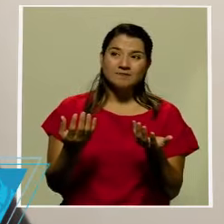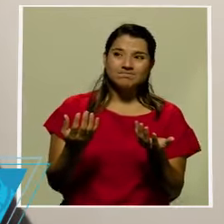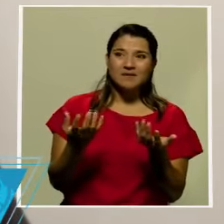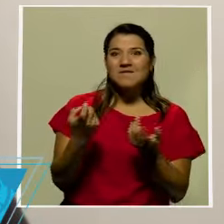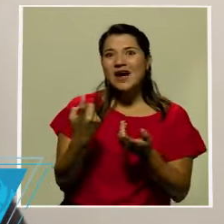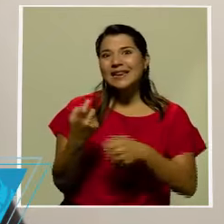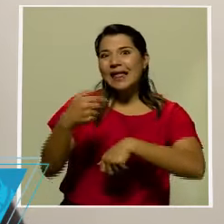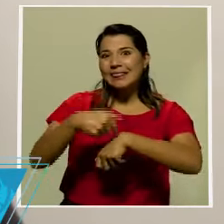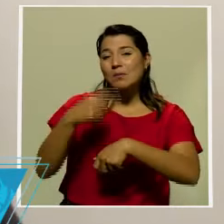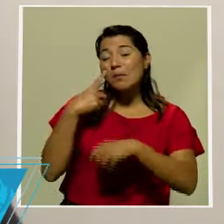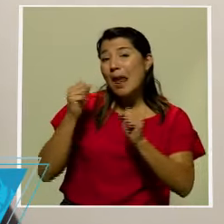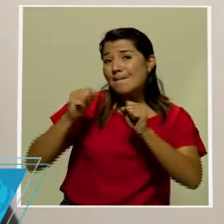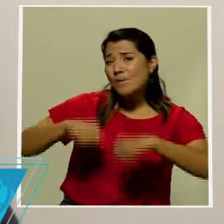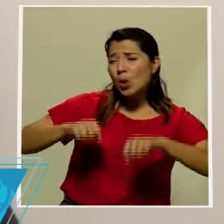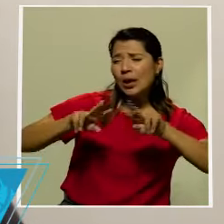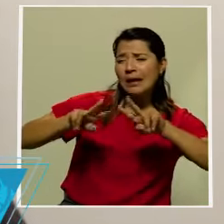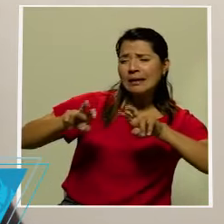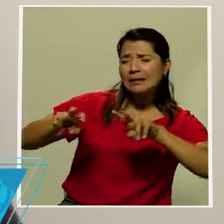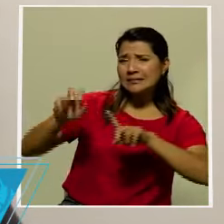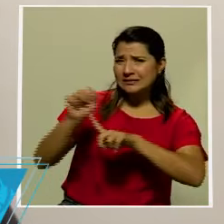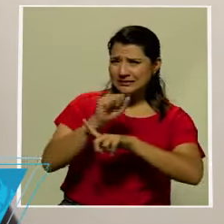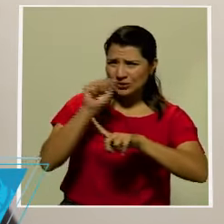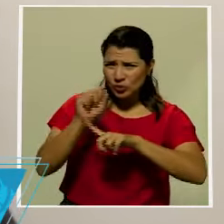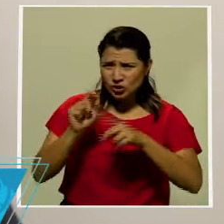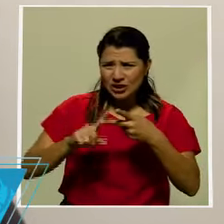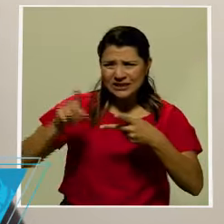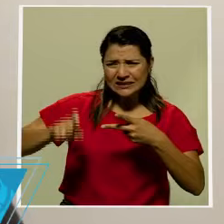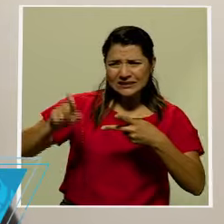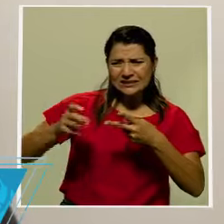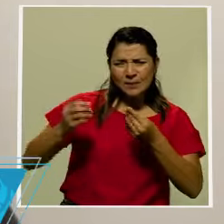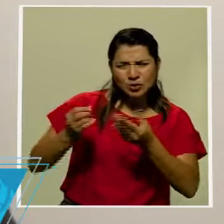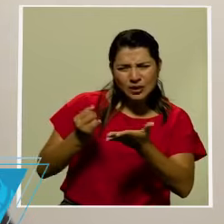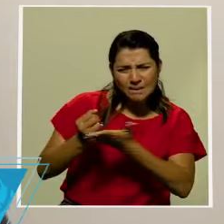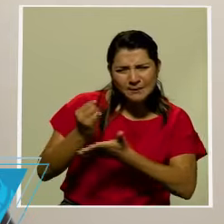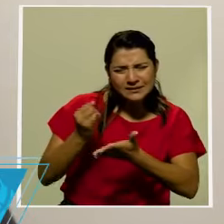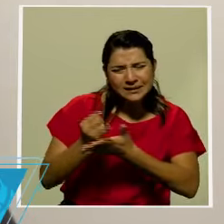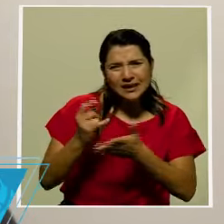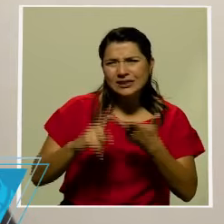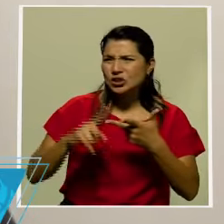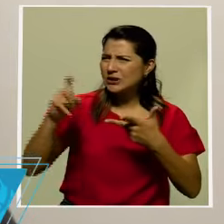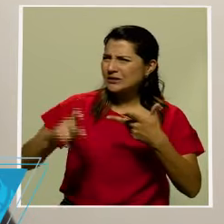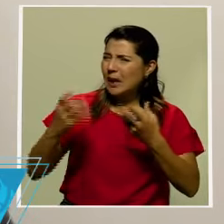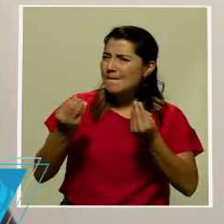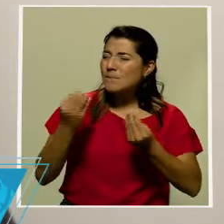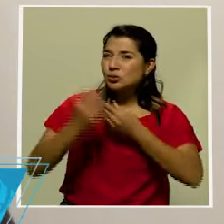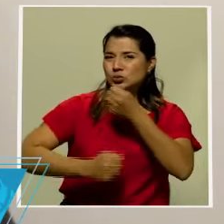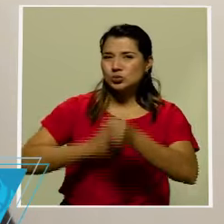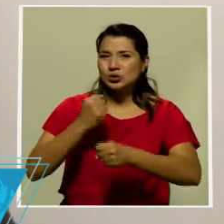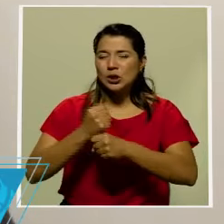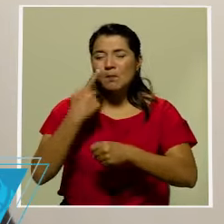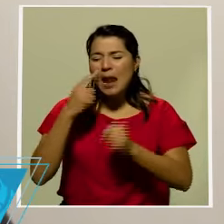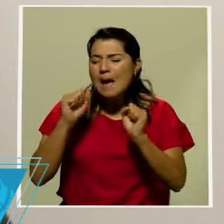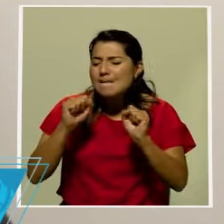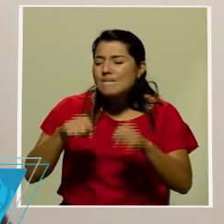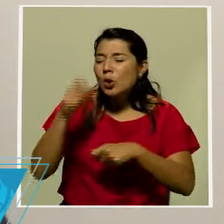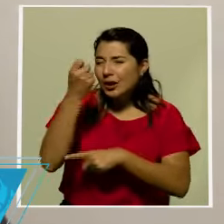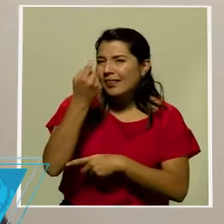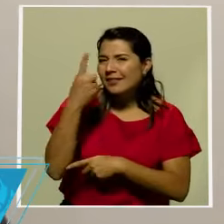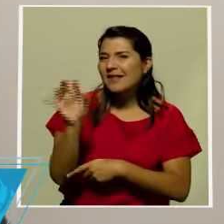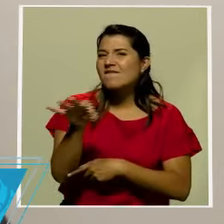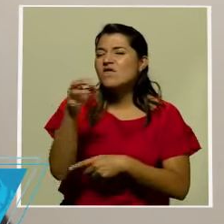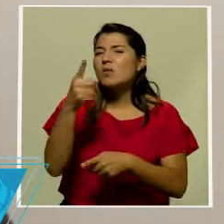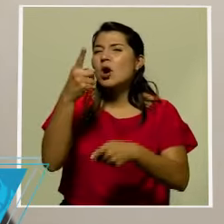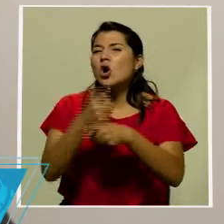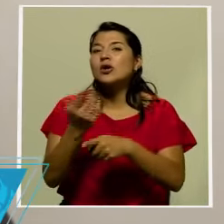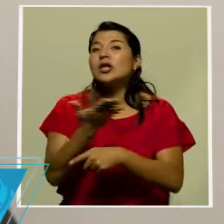mucho tiempo, a tomar estudio académico, a tomar muchos años para adecuadamente dimensionar qué